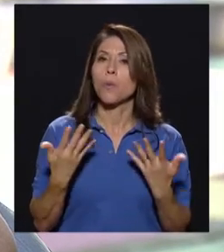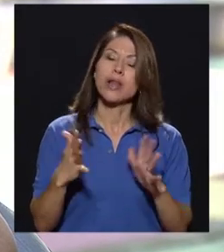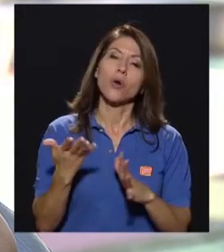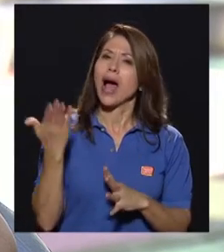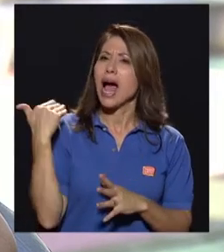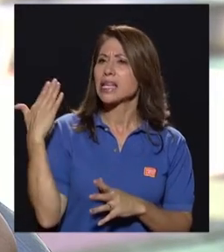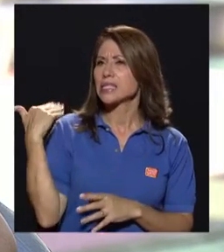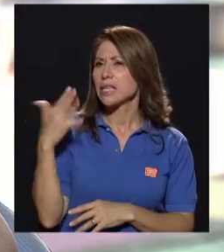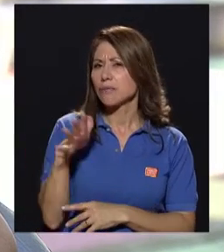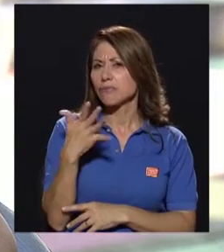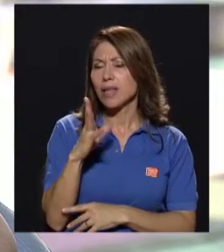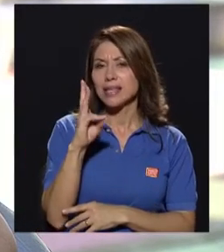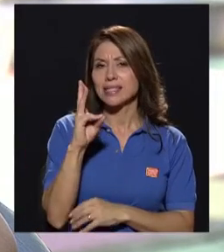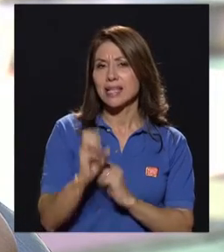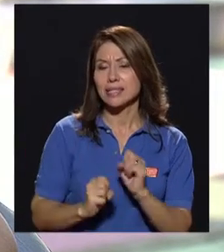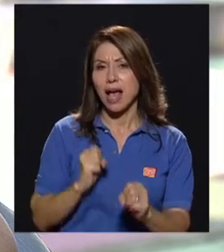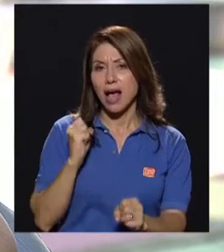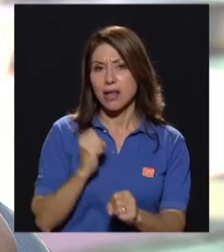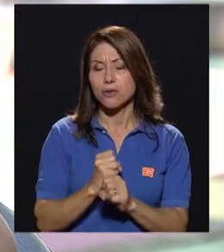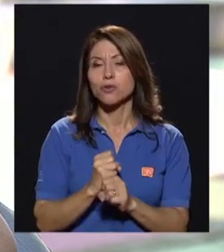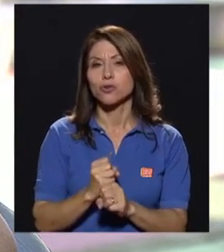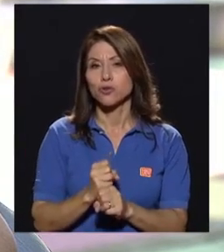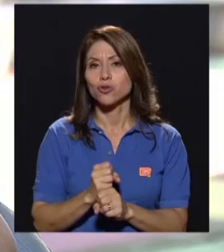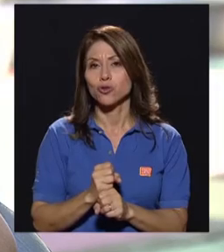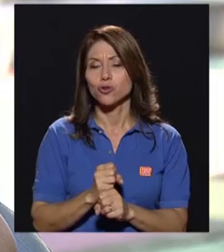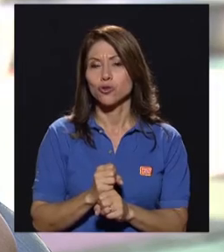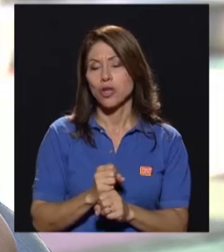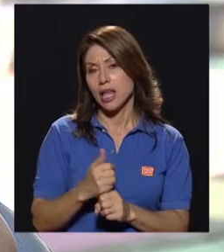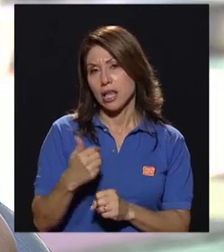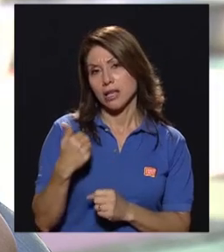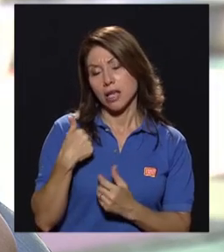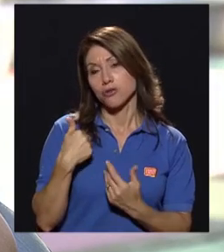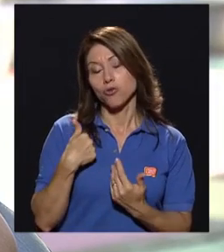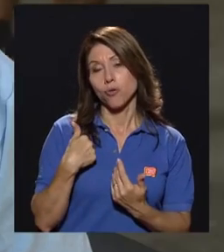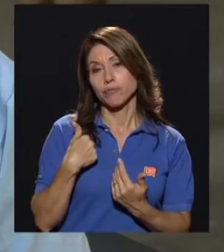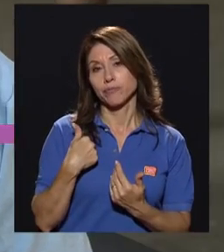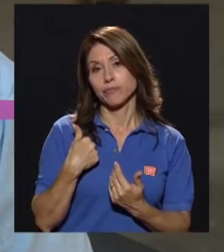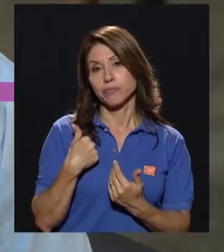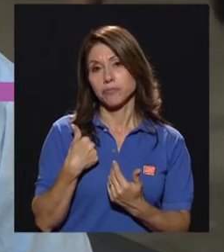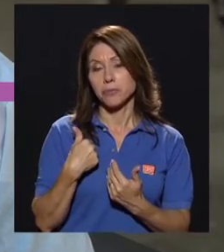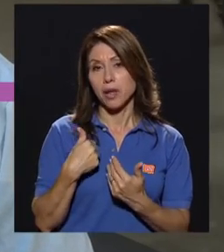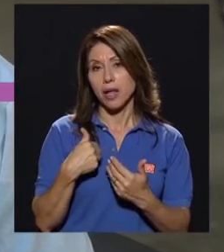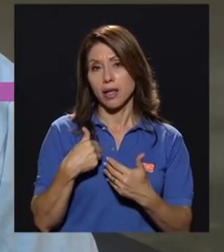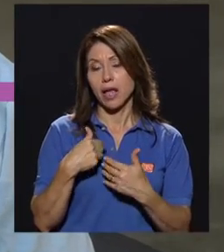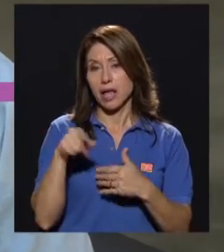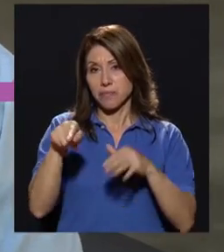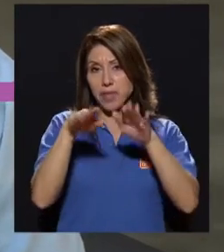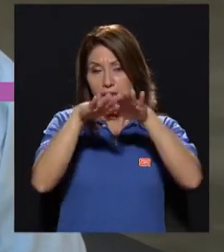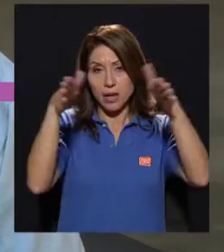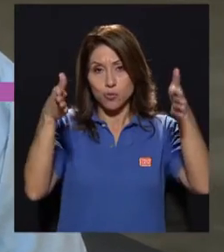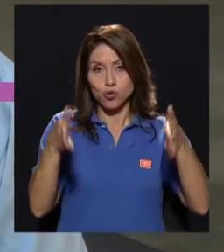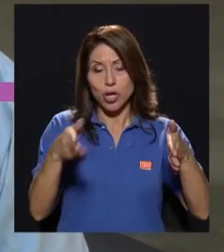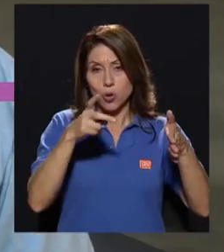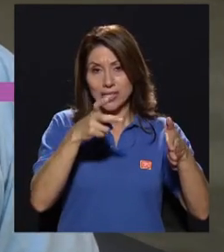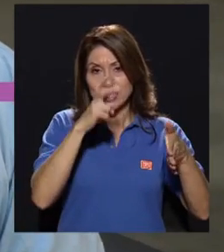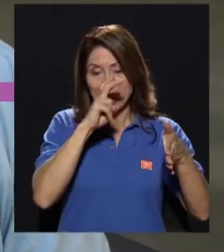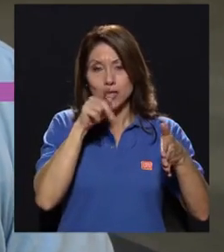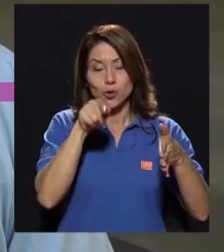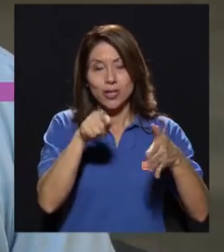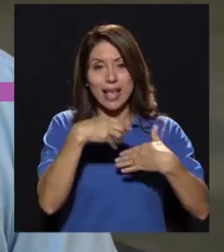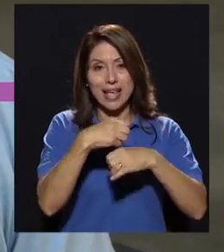alrededor de seis años, que es lo que vengo yo realizando la actividad en el Museo de Insectos,